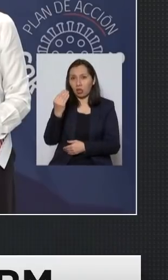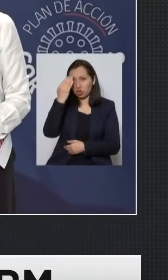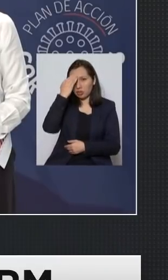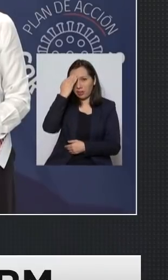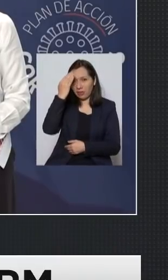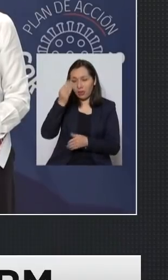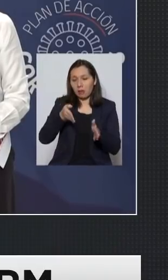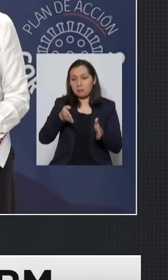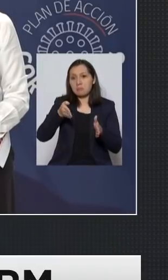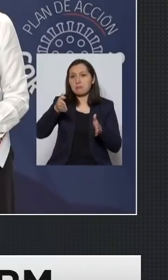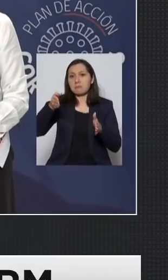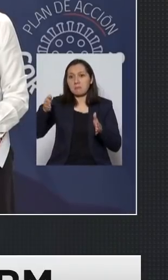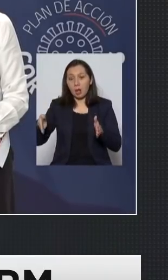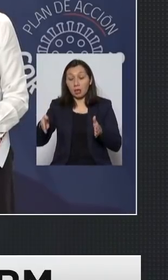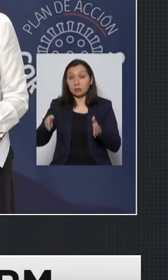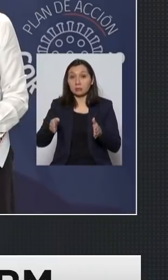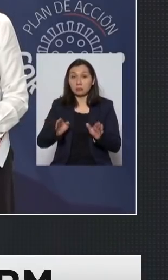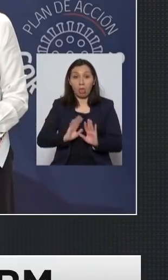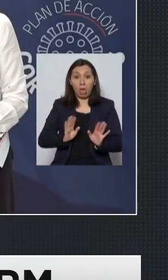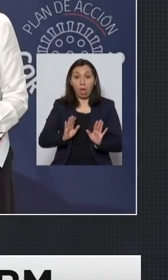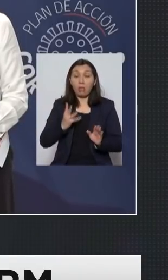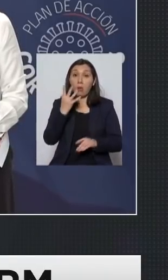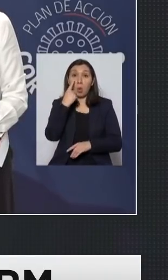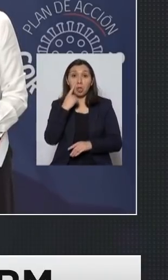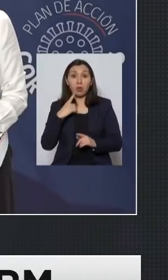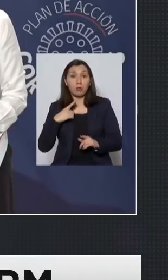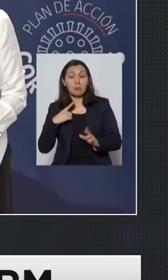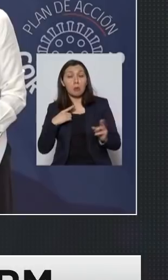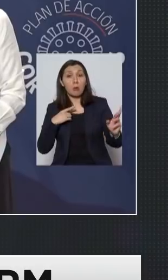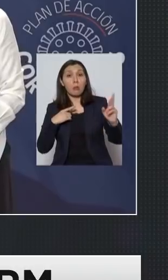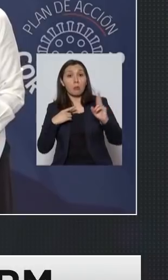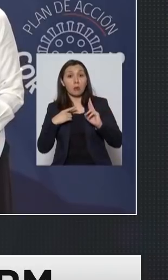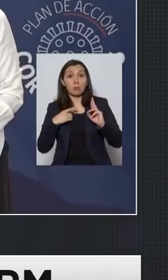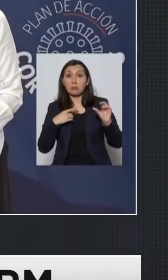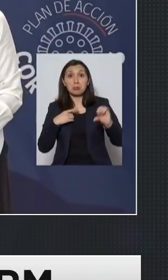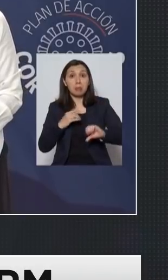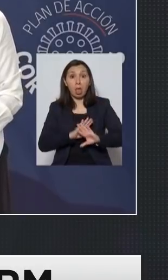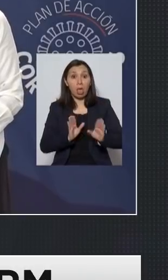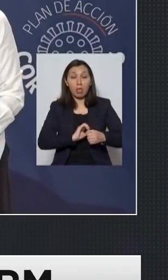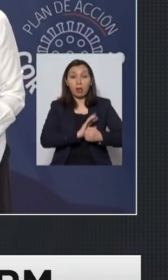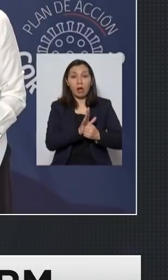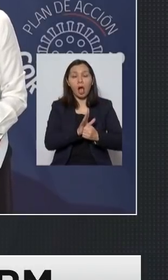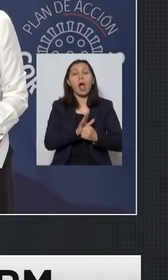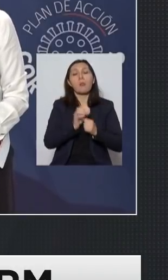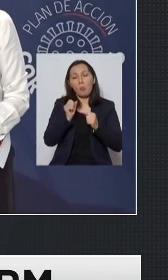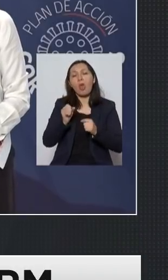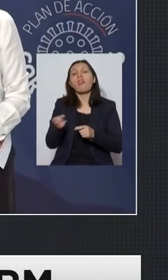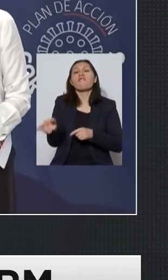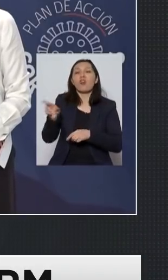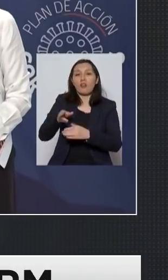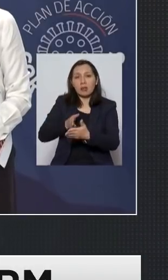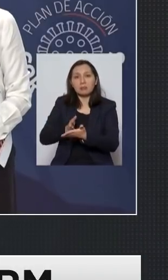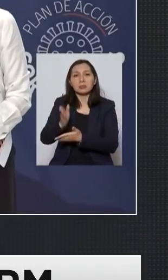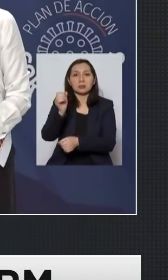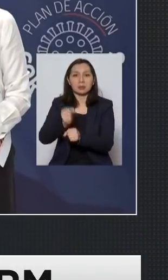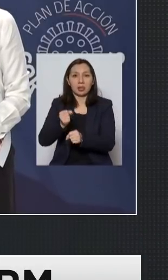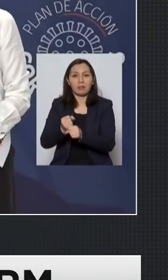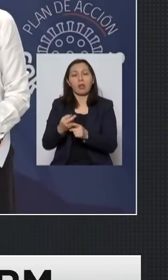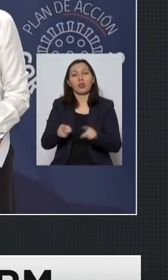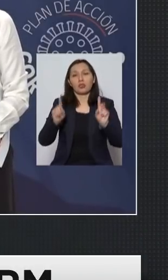días y si no lo están deben retornar a su trabajo porque se trataba de una infección por